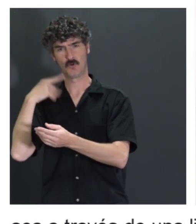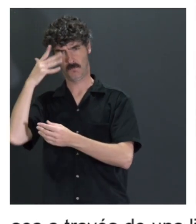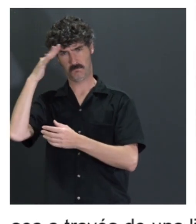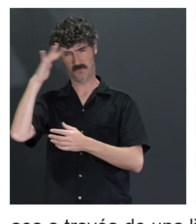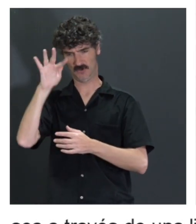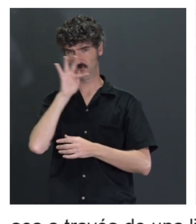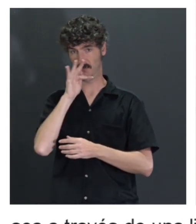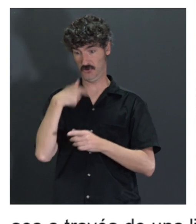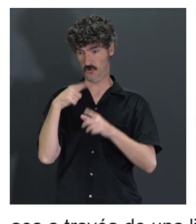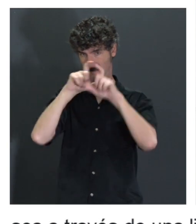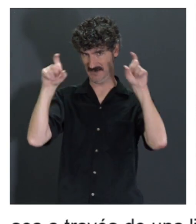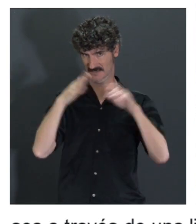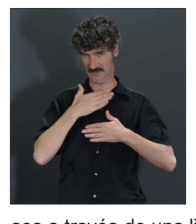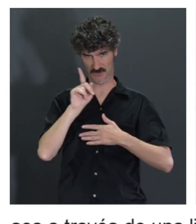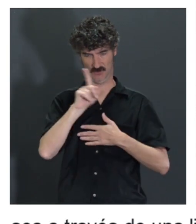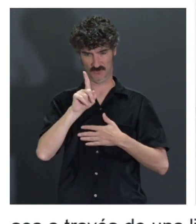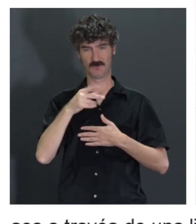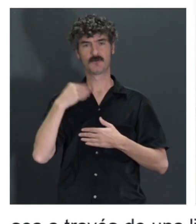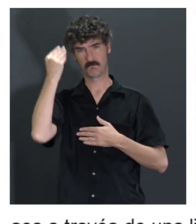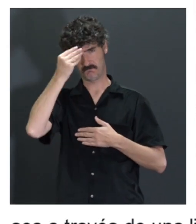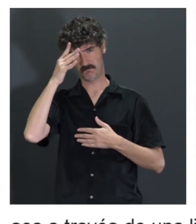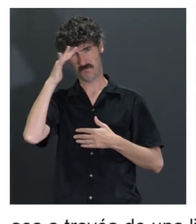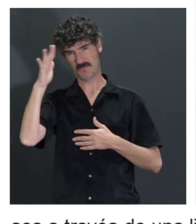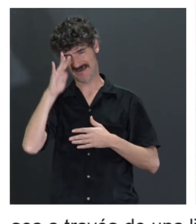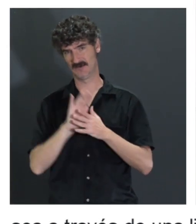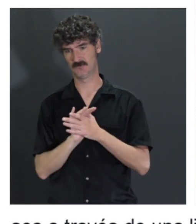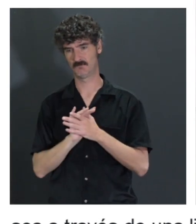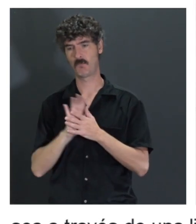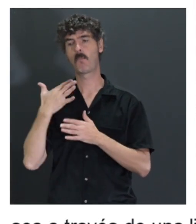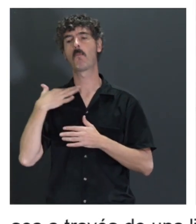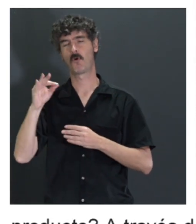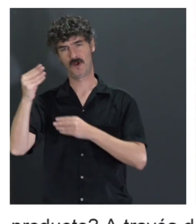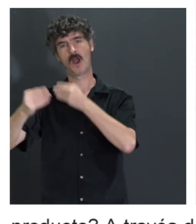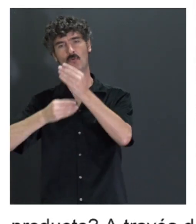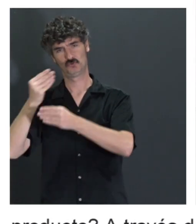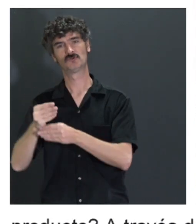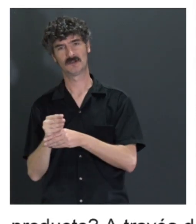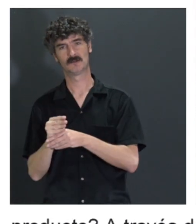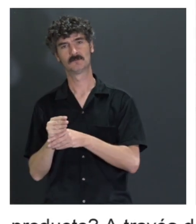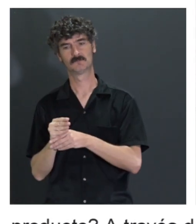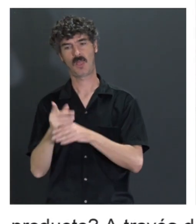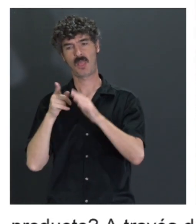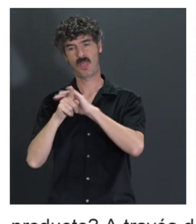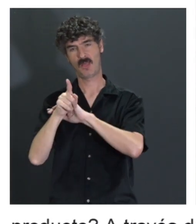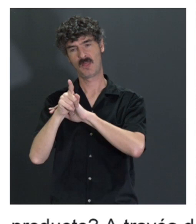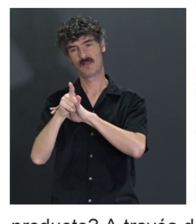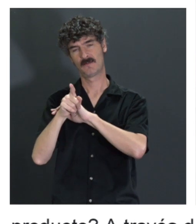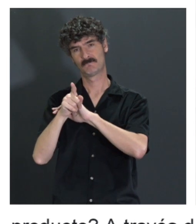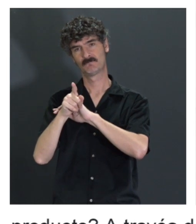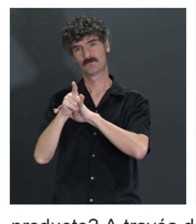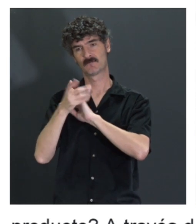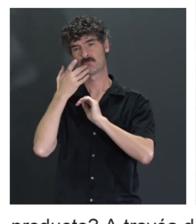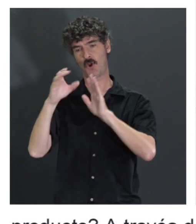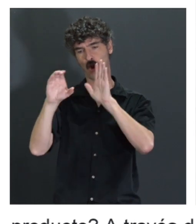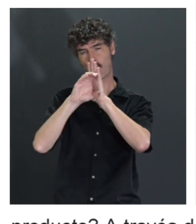porque yo no soy la empresa, ¿no? Pero me imagino que será así, que todo el mundo podrá utilizarlo para hacer sus desarrollos accesibles, para chequear el